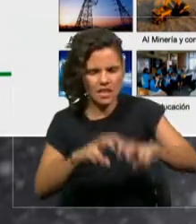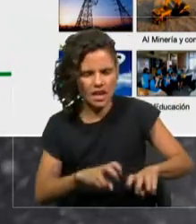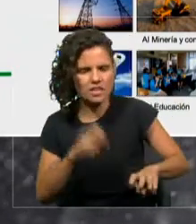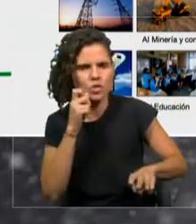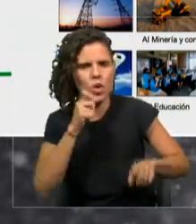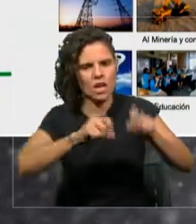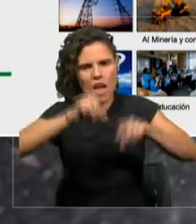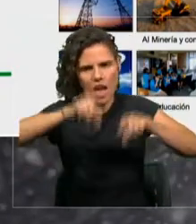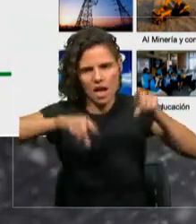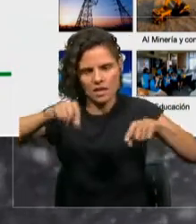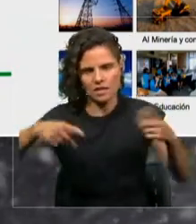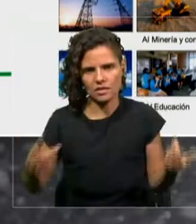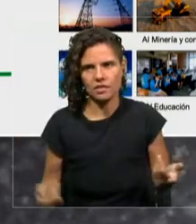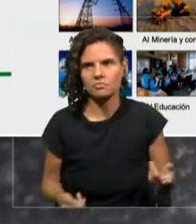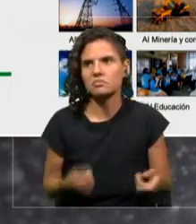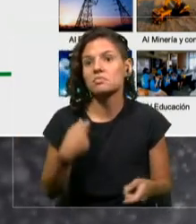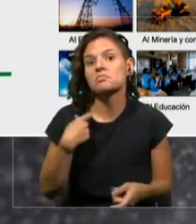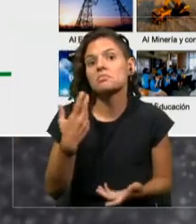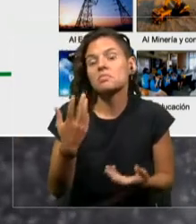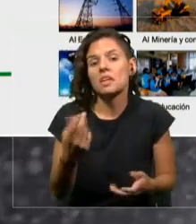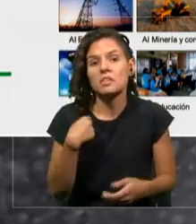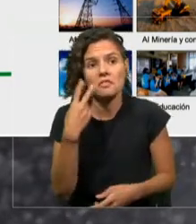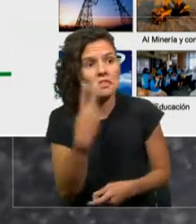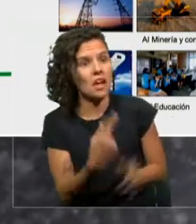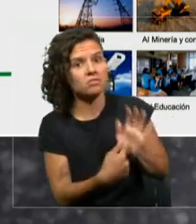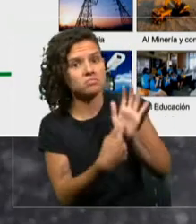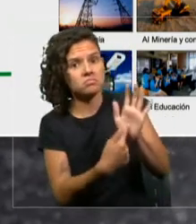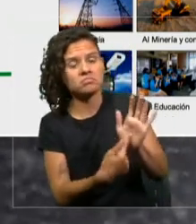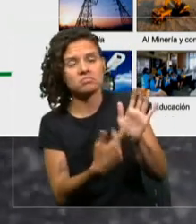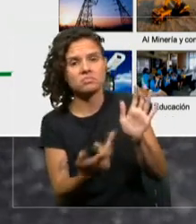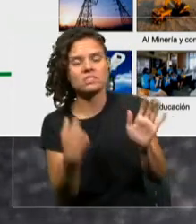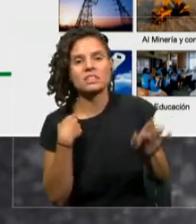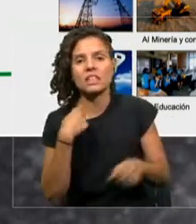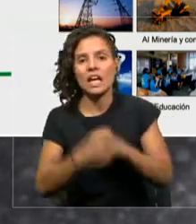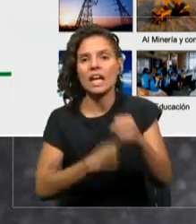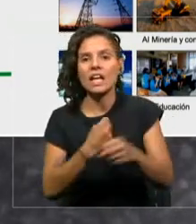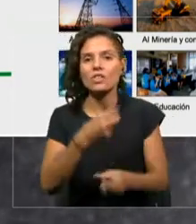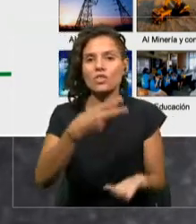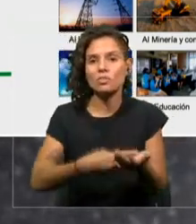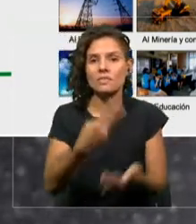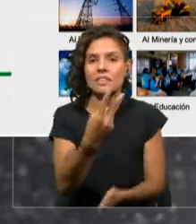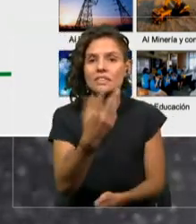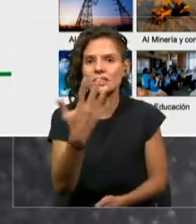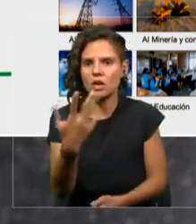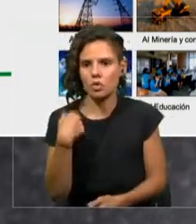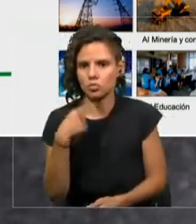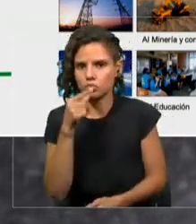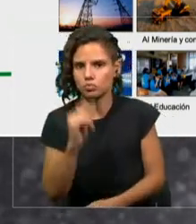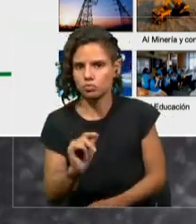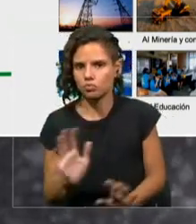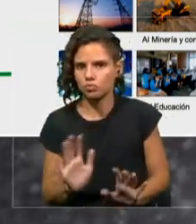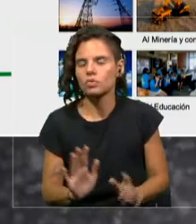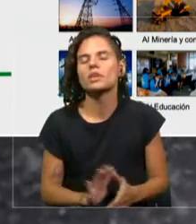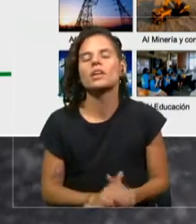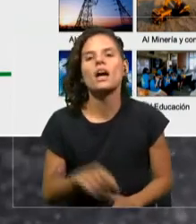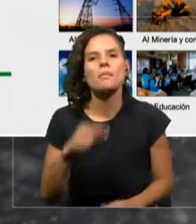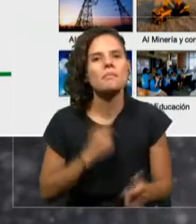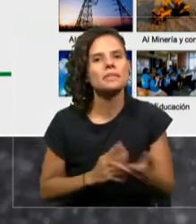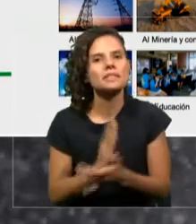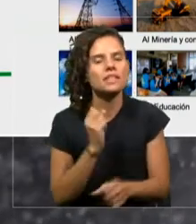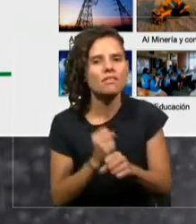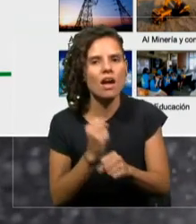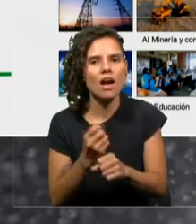si te fijas en esta lámina, en el año 2025, en muy poco tiempo más, vamos a estar trabajando las empresas